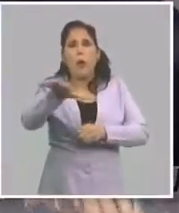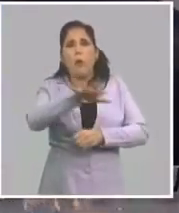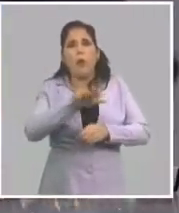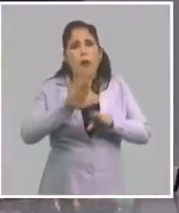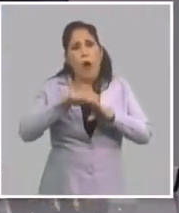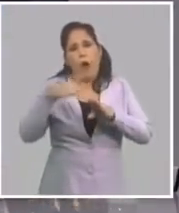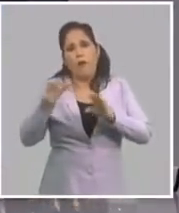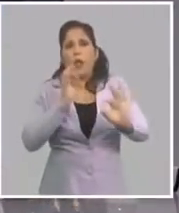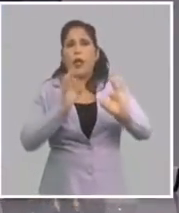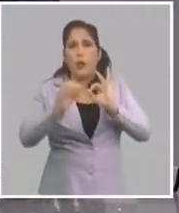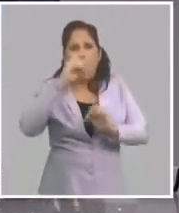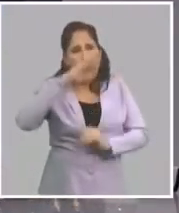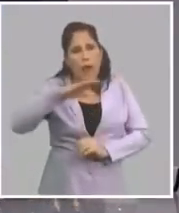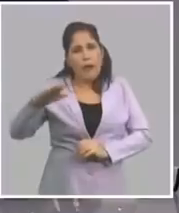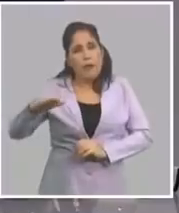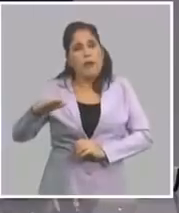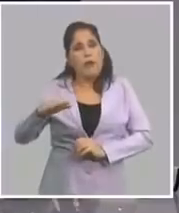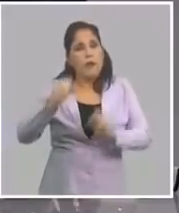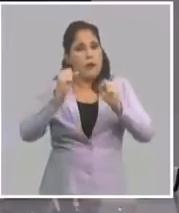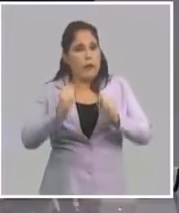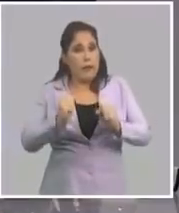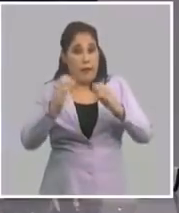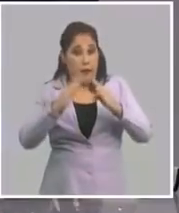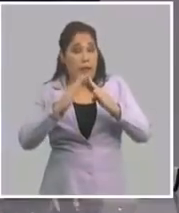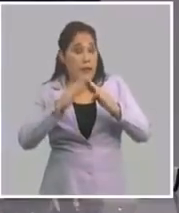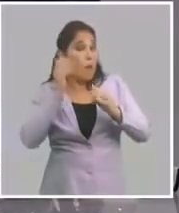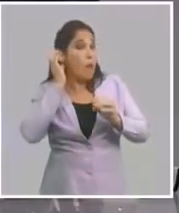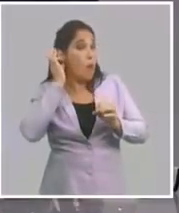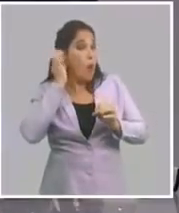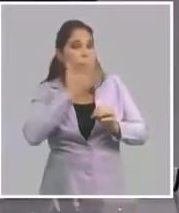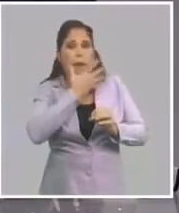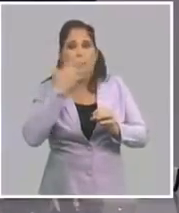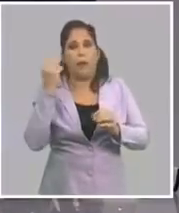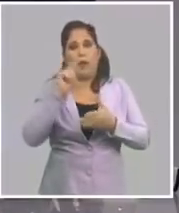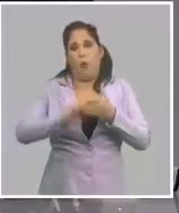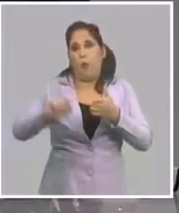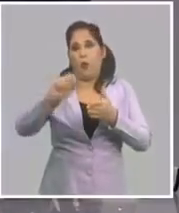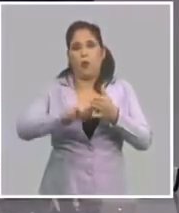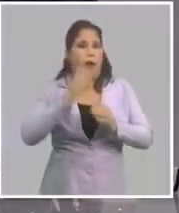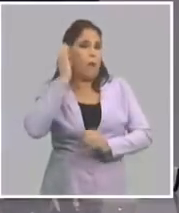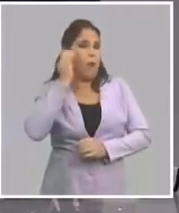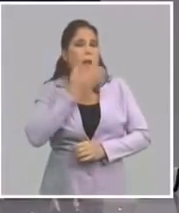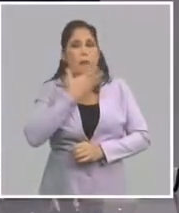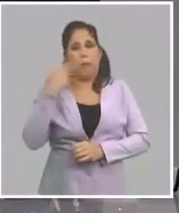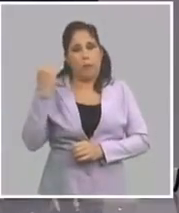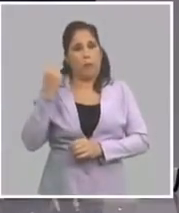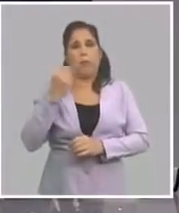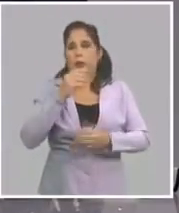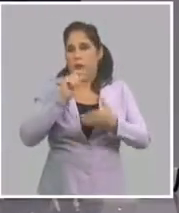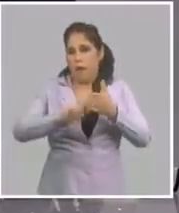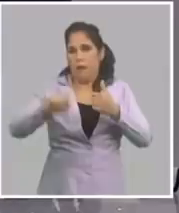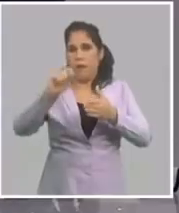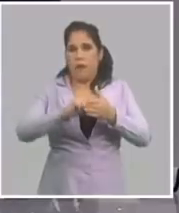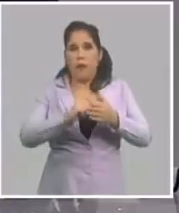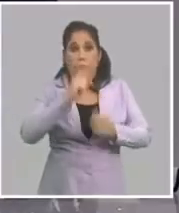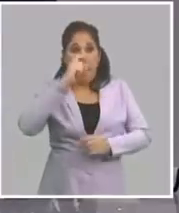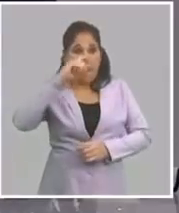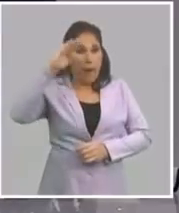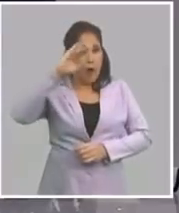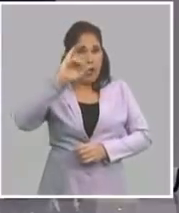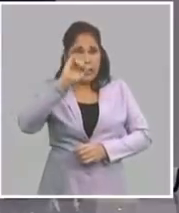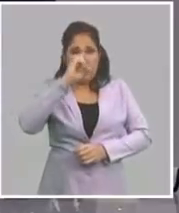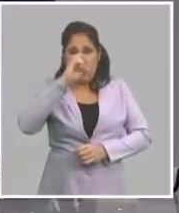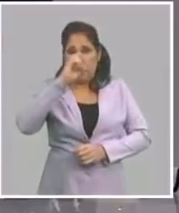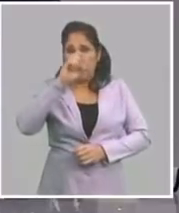ciudades, que cuidan a los niños, etc., en sus casas. Ahí ha perdido votos en las mujeres, ha perdido votos en los mayores de